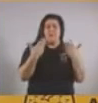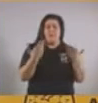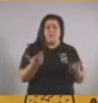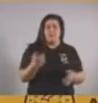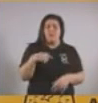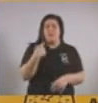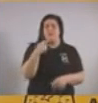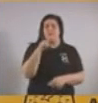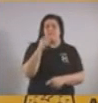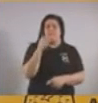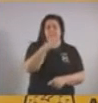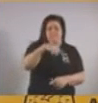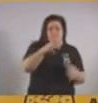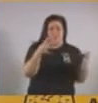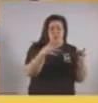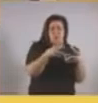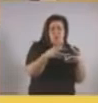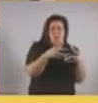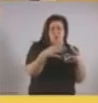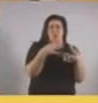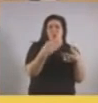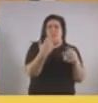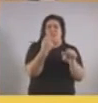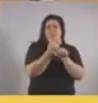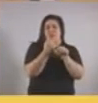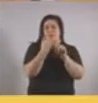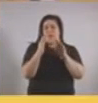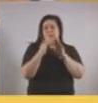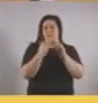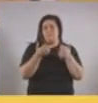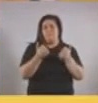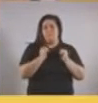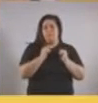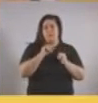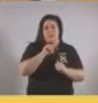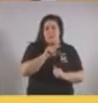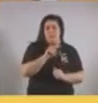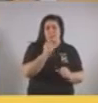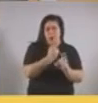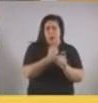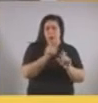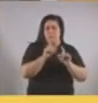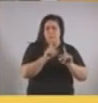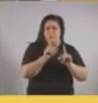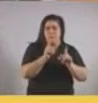que hacer su tarea, que la pueden seguir haciendo de manera remota. O pueden seguir trabajando, pero de manera remota.